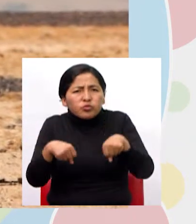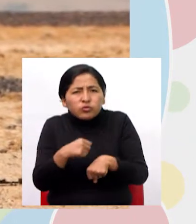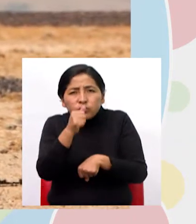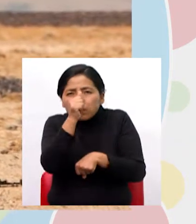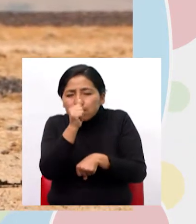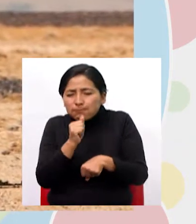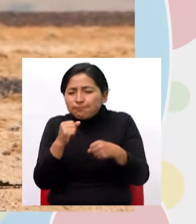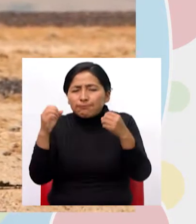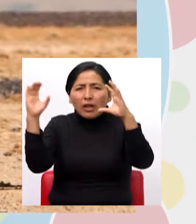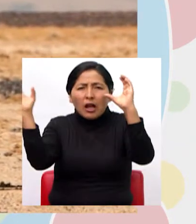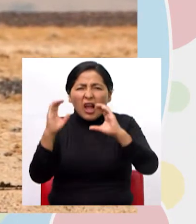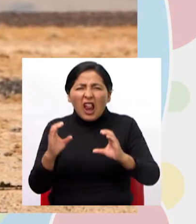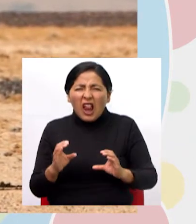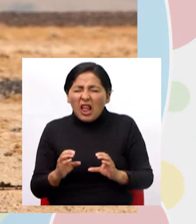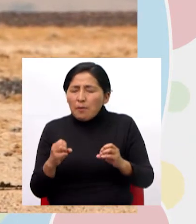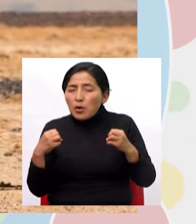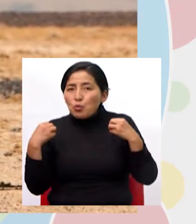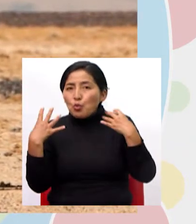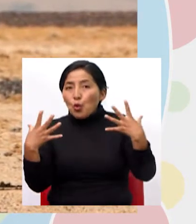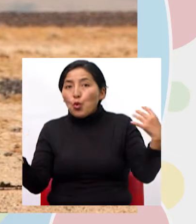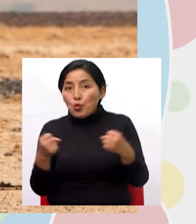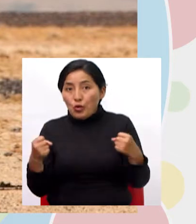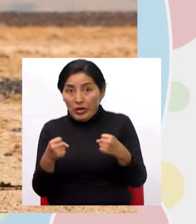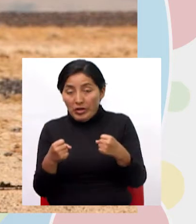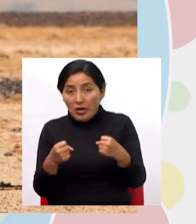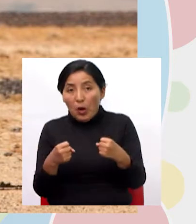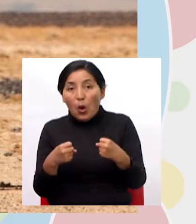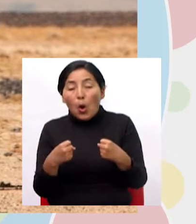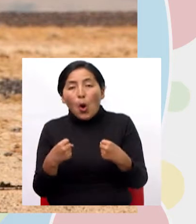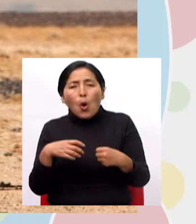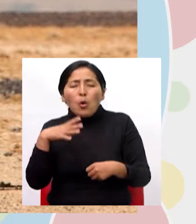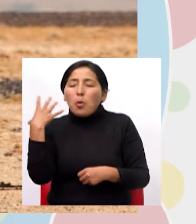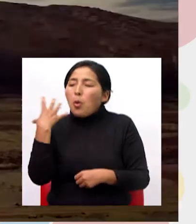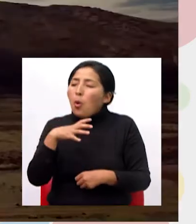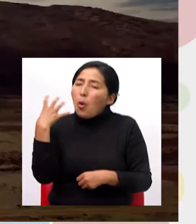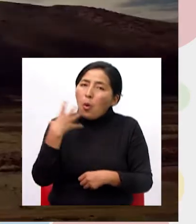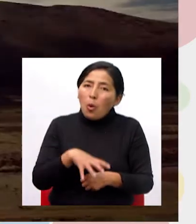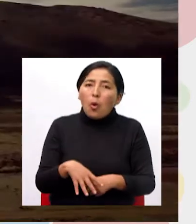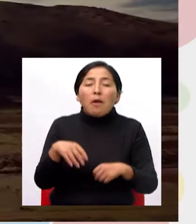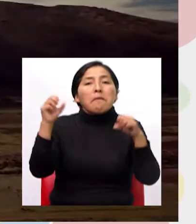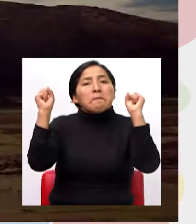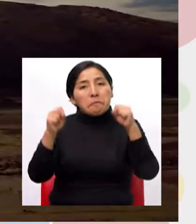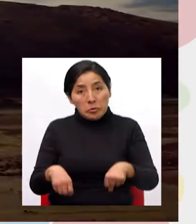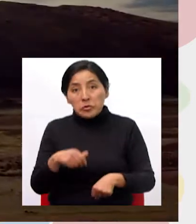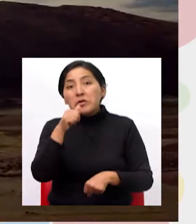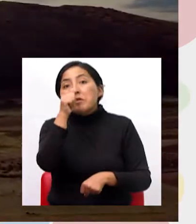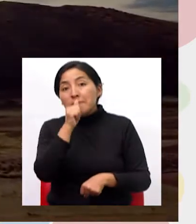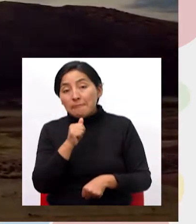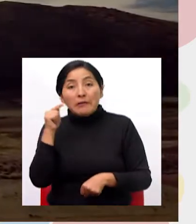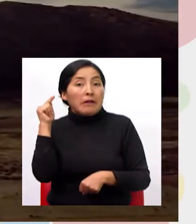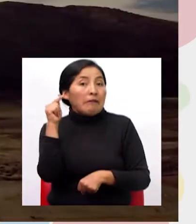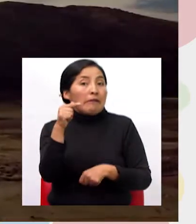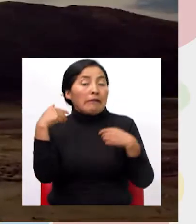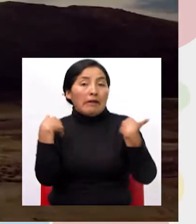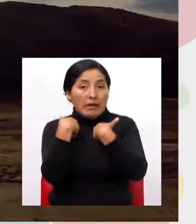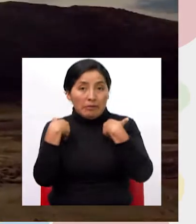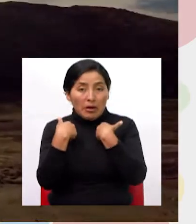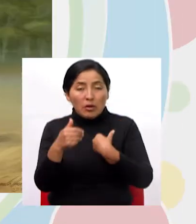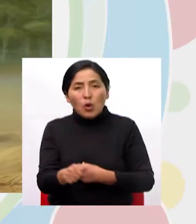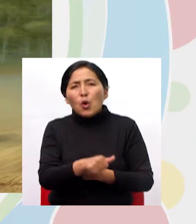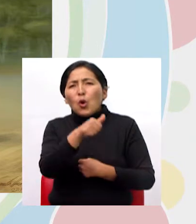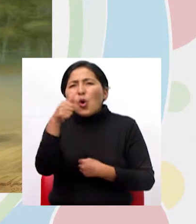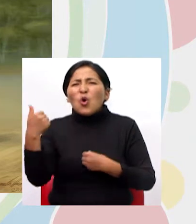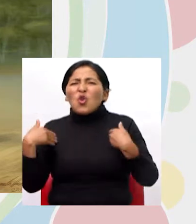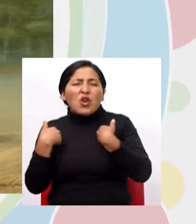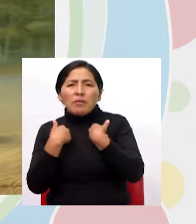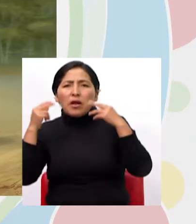extremos, tanto fríos como extremadamente calurosos los animales por ejemplo como el